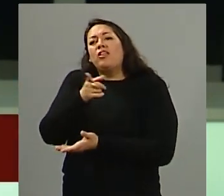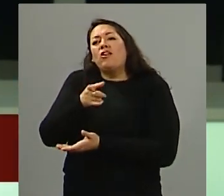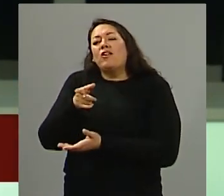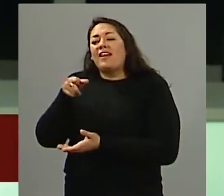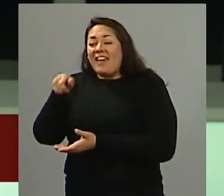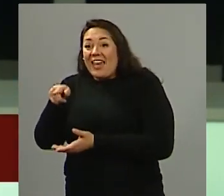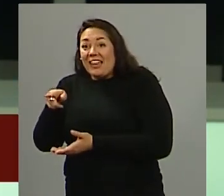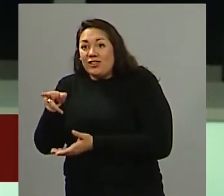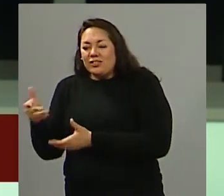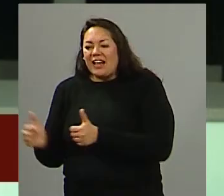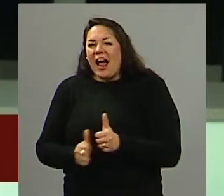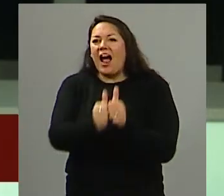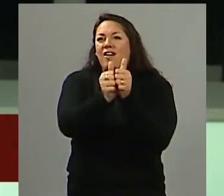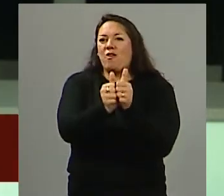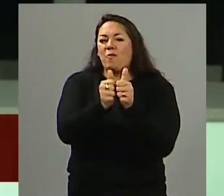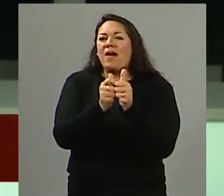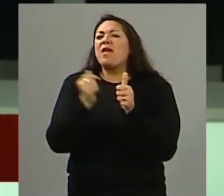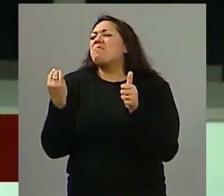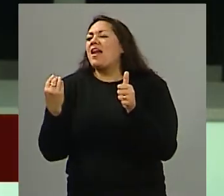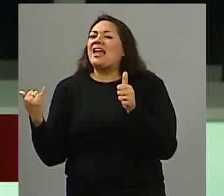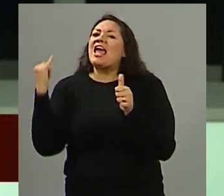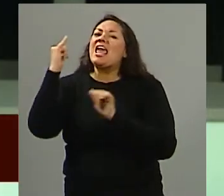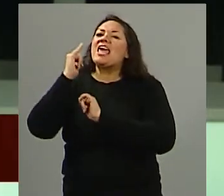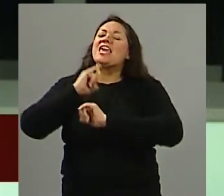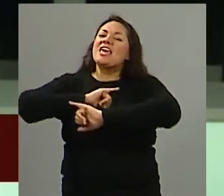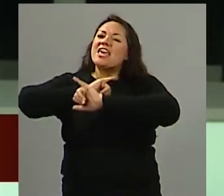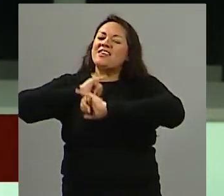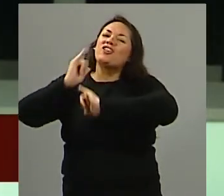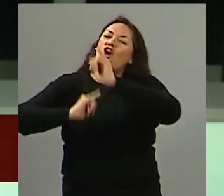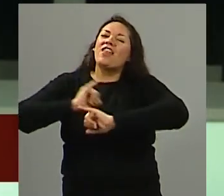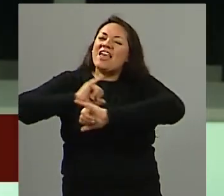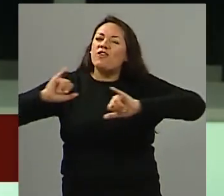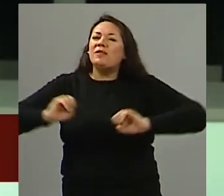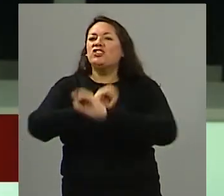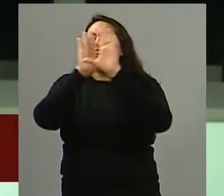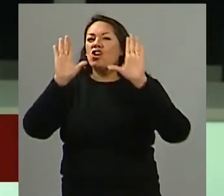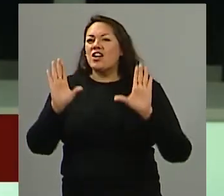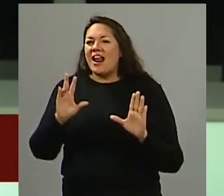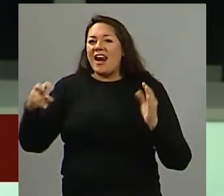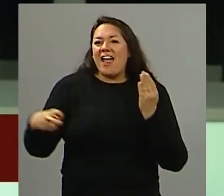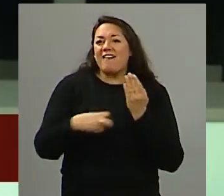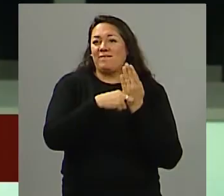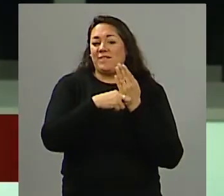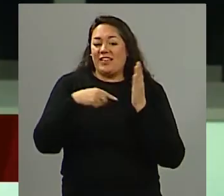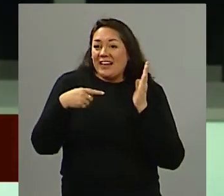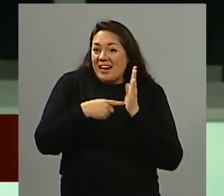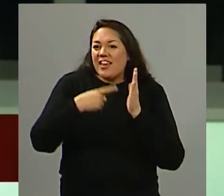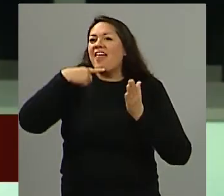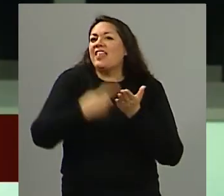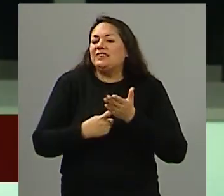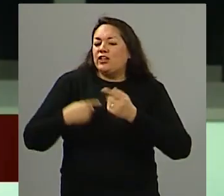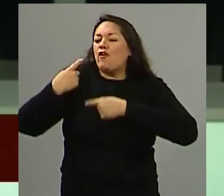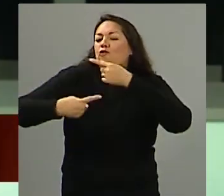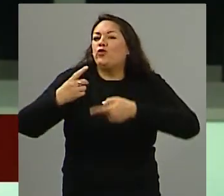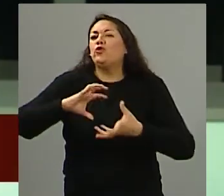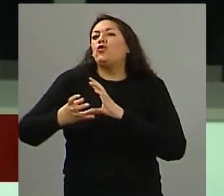desde esa comisión se pidiera esa información y a partir de ahí con esa información de fiscalía poder empezar a decidir cuáles eran las